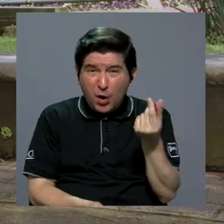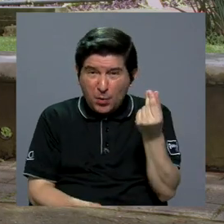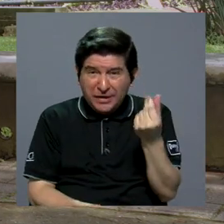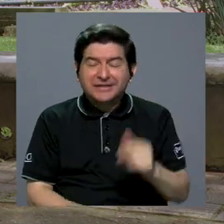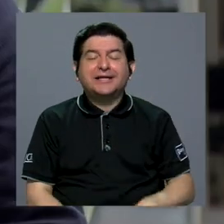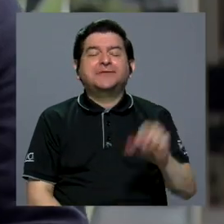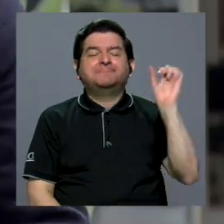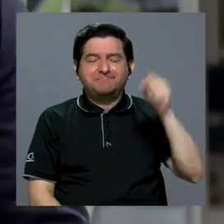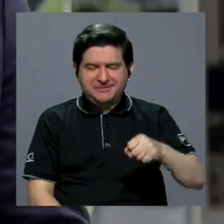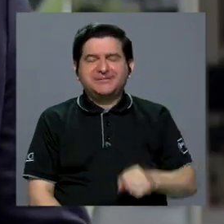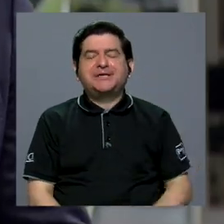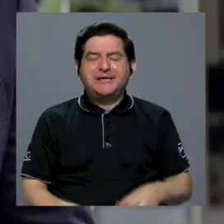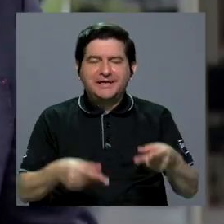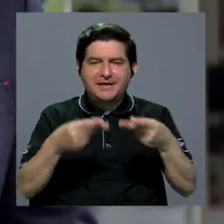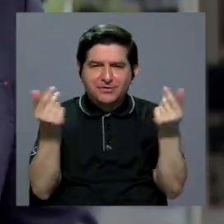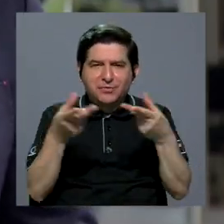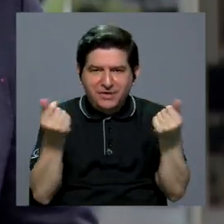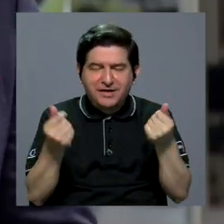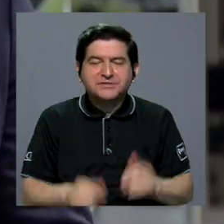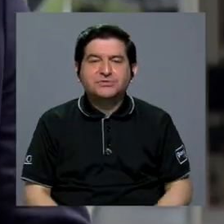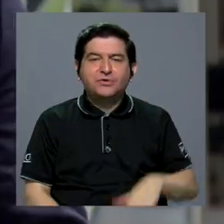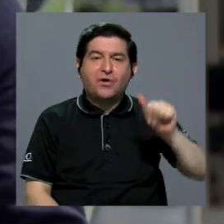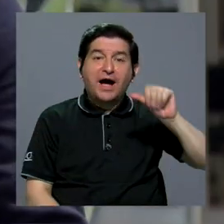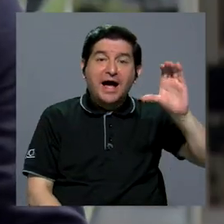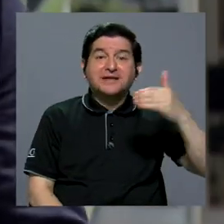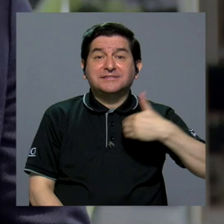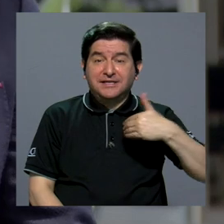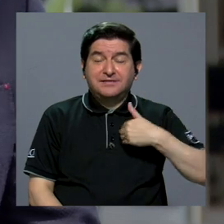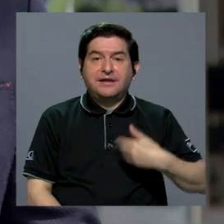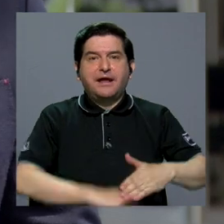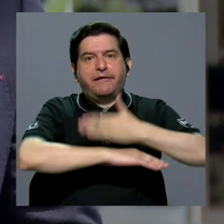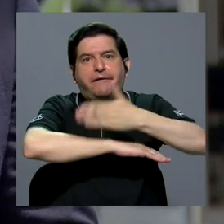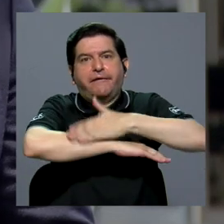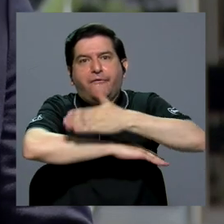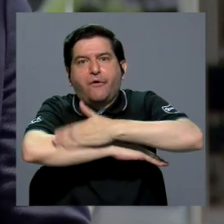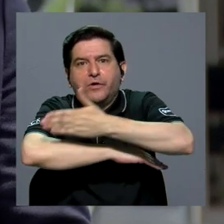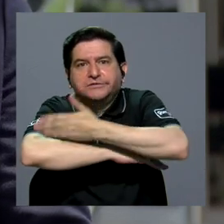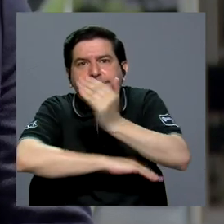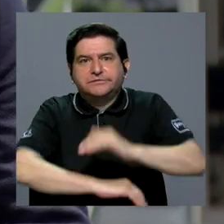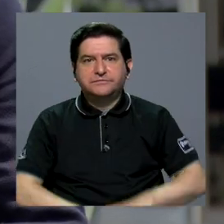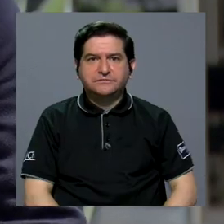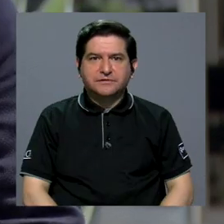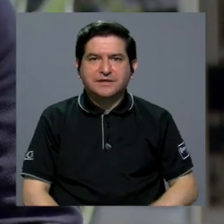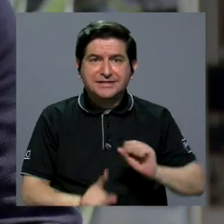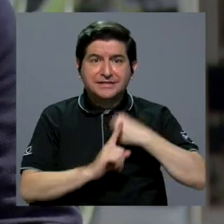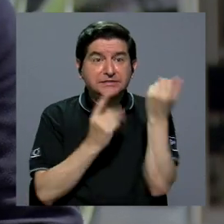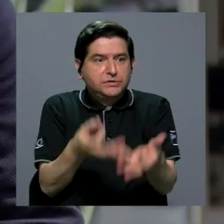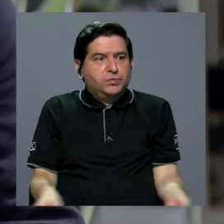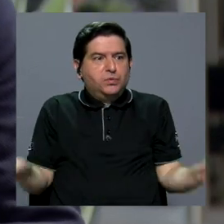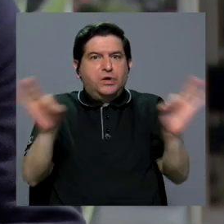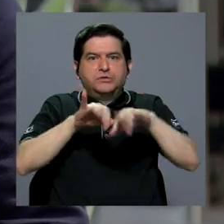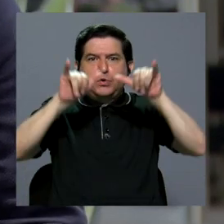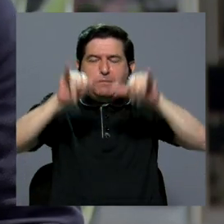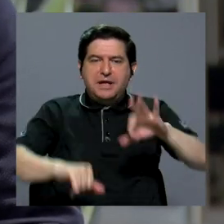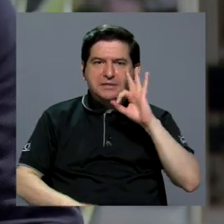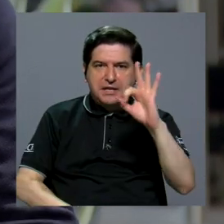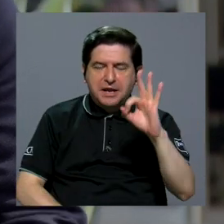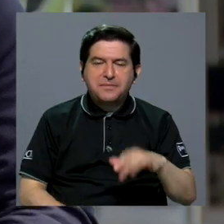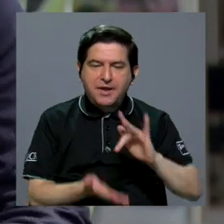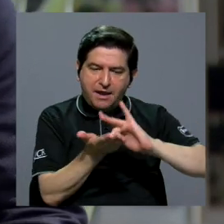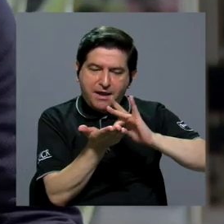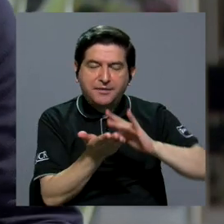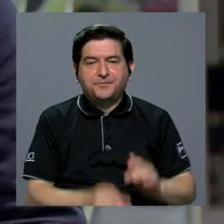Y eso genera un costo para farmacia, tener un aire acondicionado, por ejemplo, en la costa, pues es fundamental para la estabilidad de los